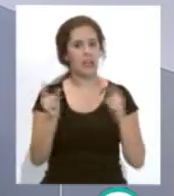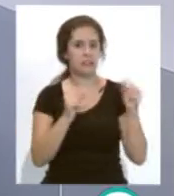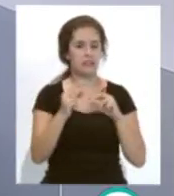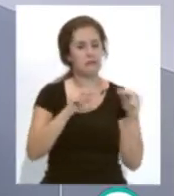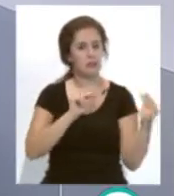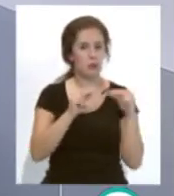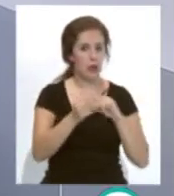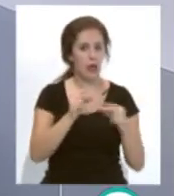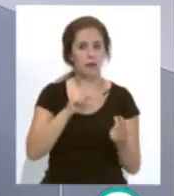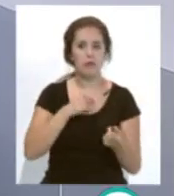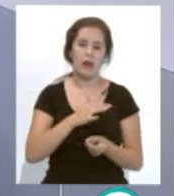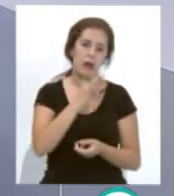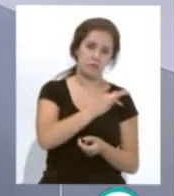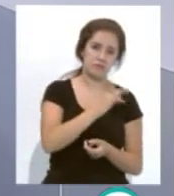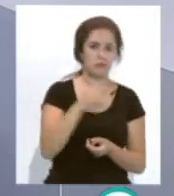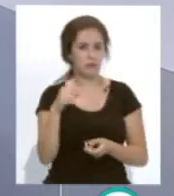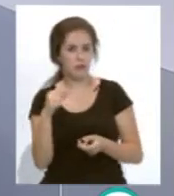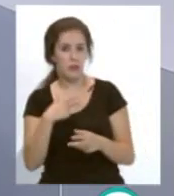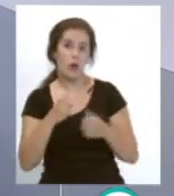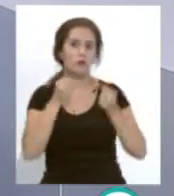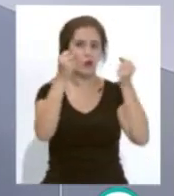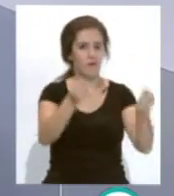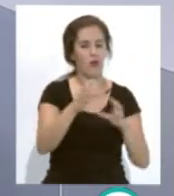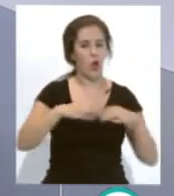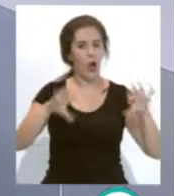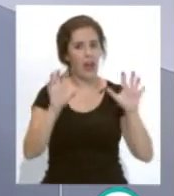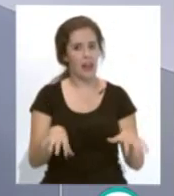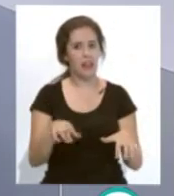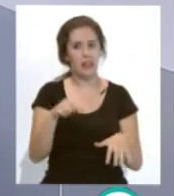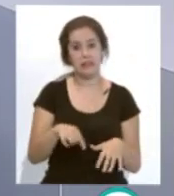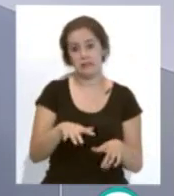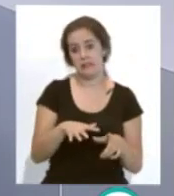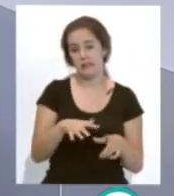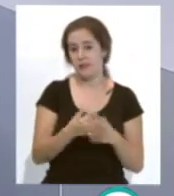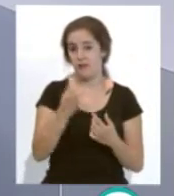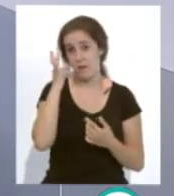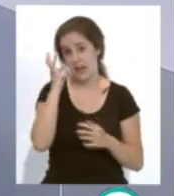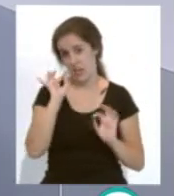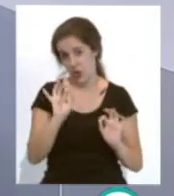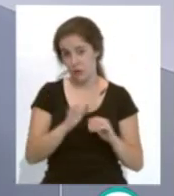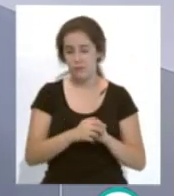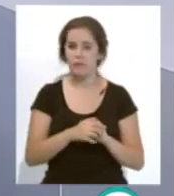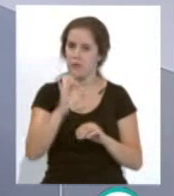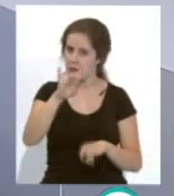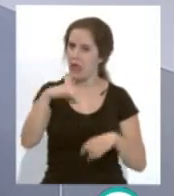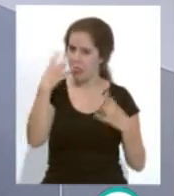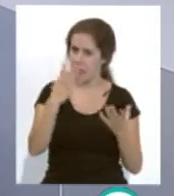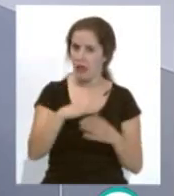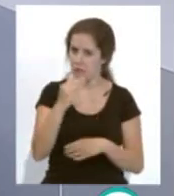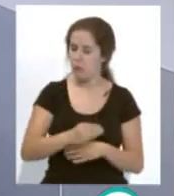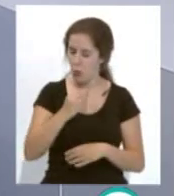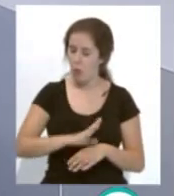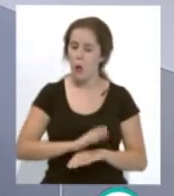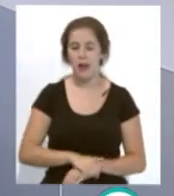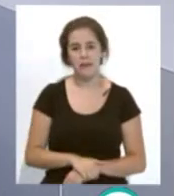los pros y los contras que pueda tener un trofeo Carranza en este caso femenino me parece una idea muy muy